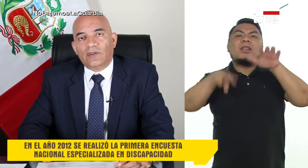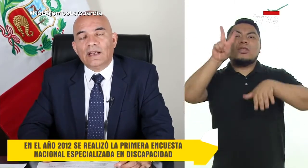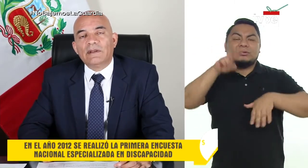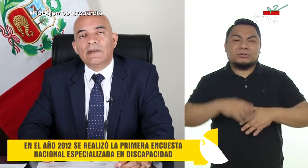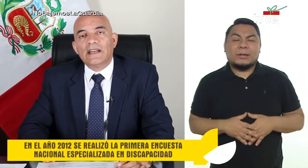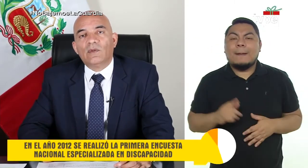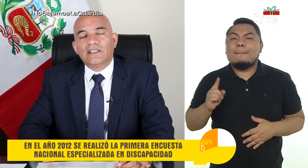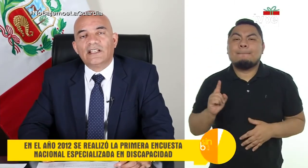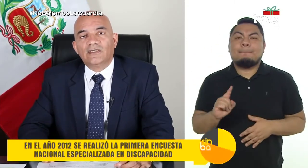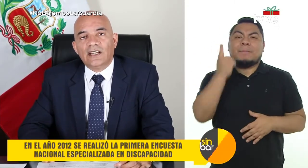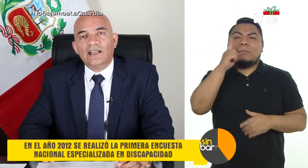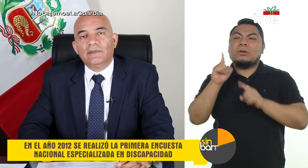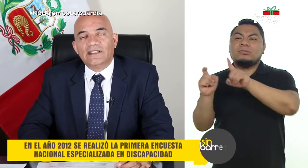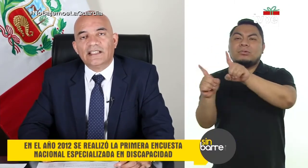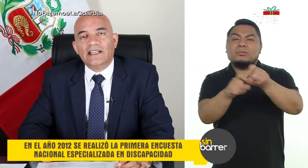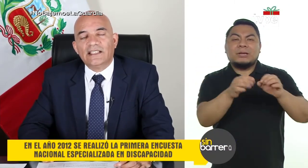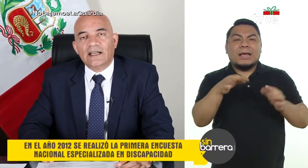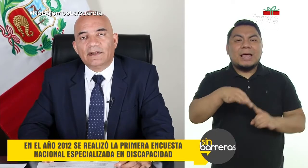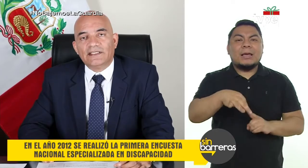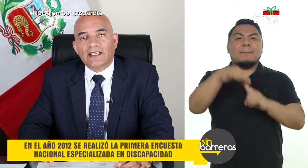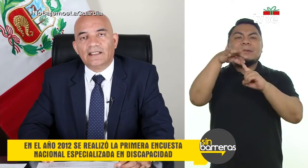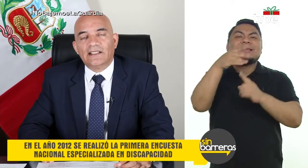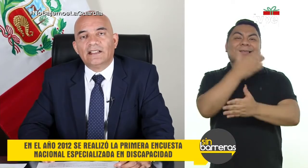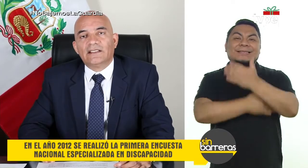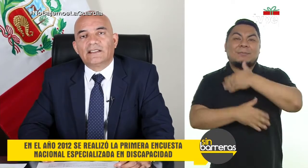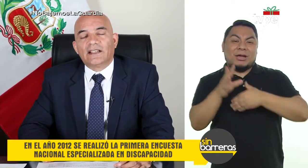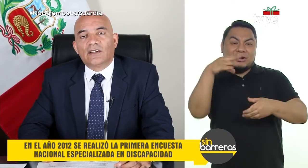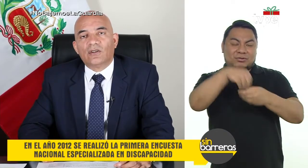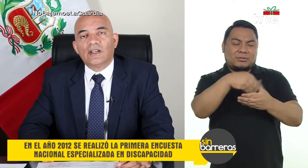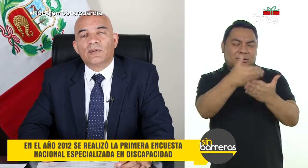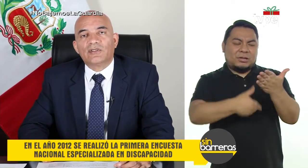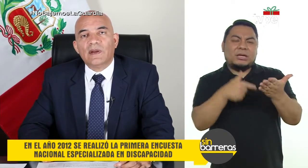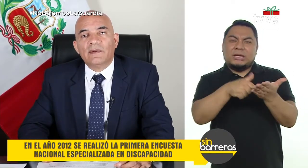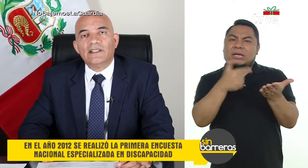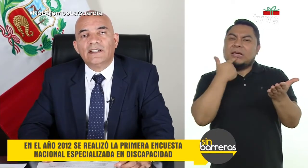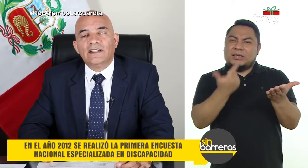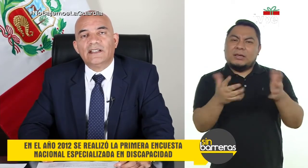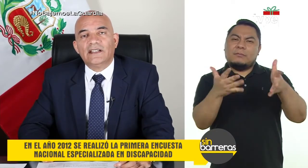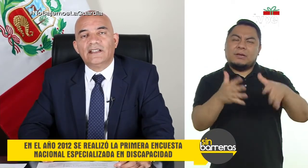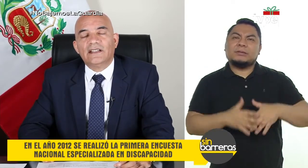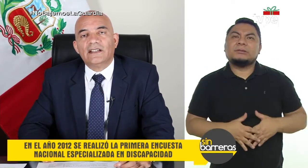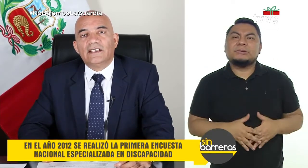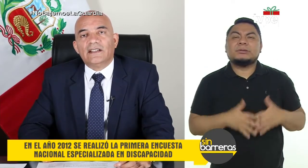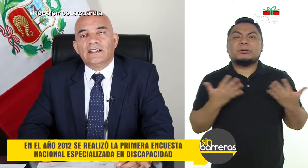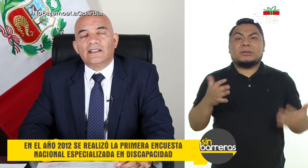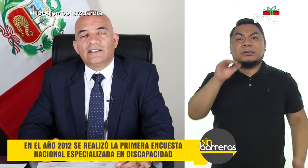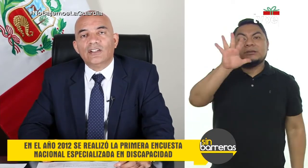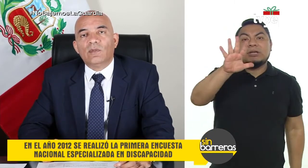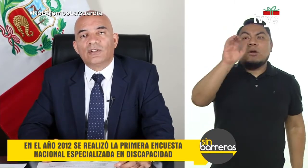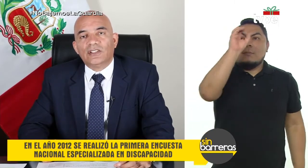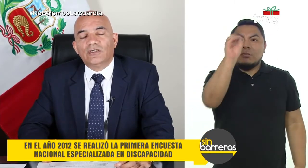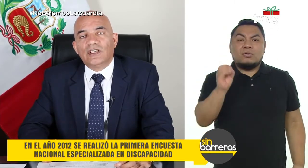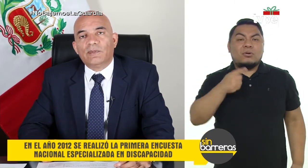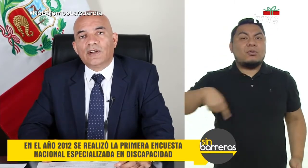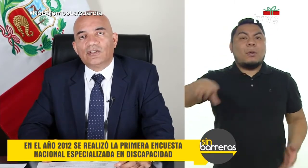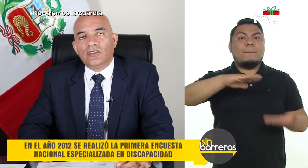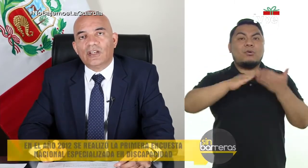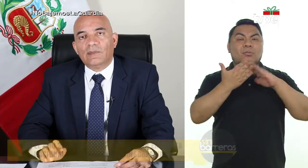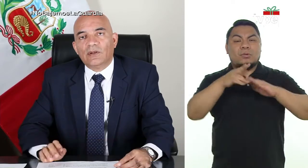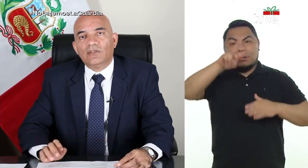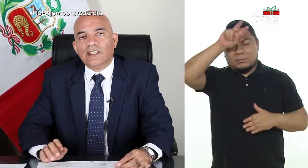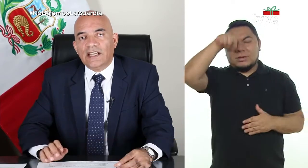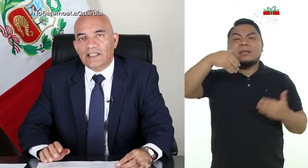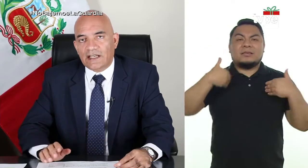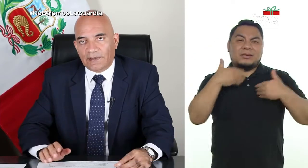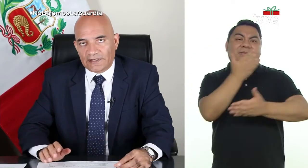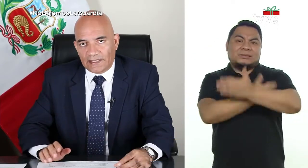Fue la primera encuesta nacional especializada en discapacidad que arrojó que aproximadamente el 5% de la población